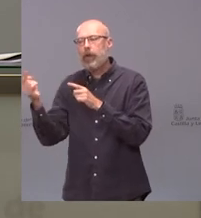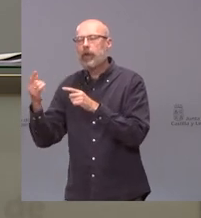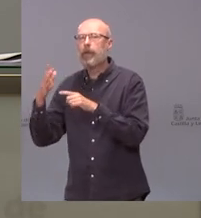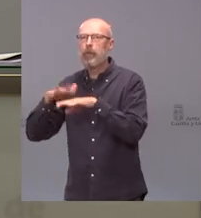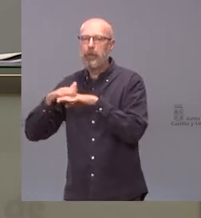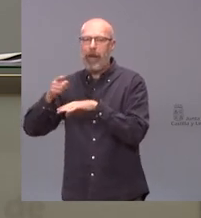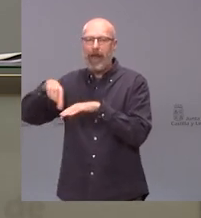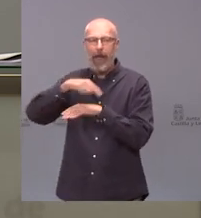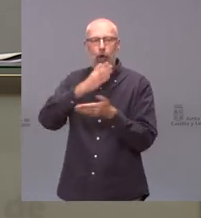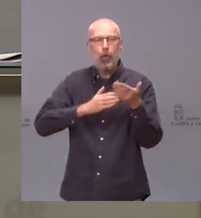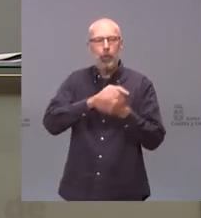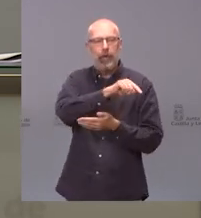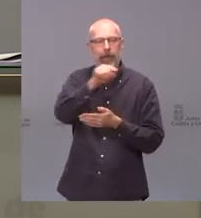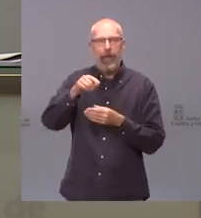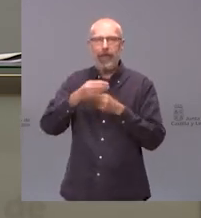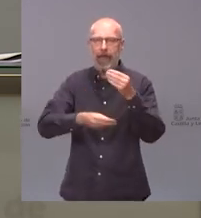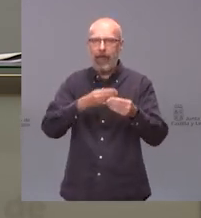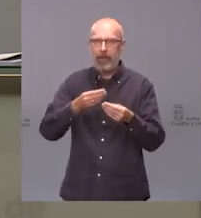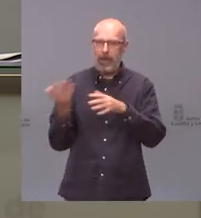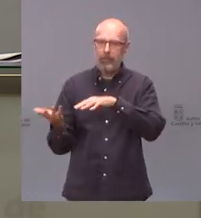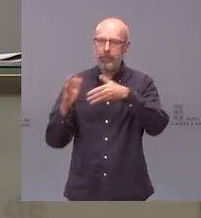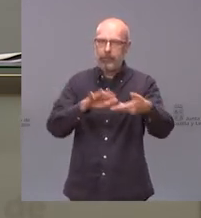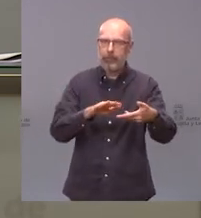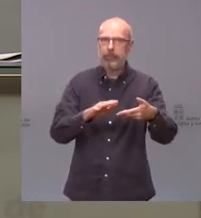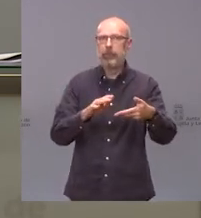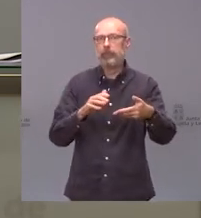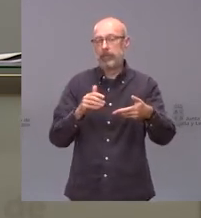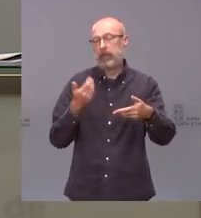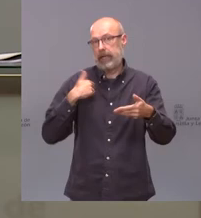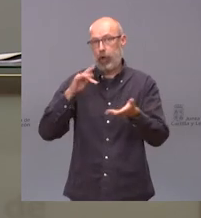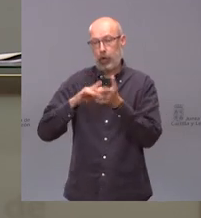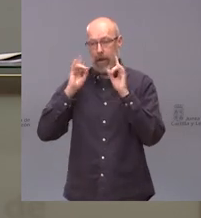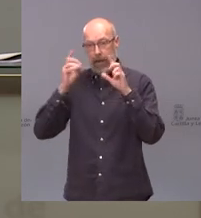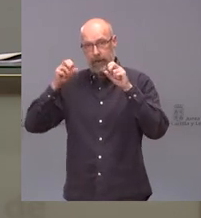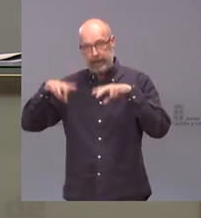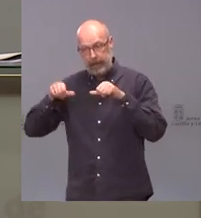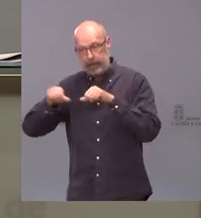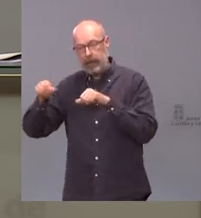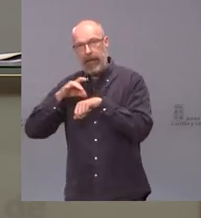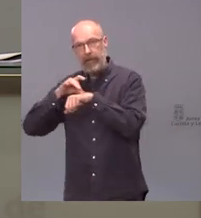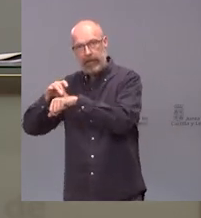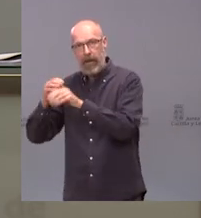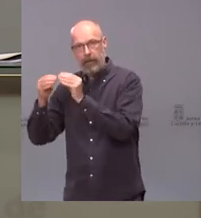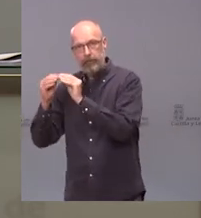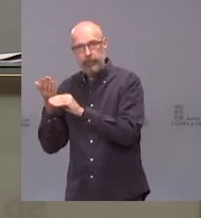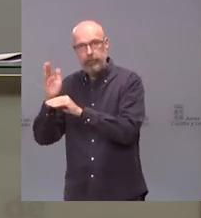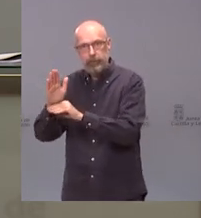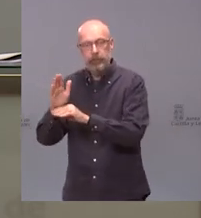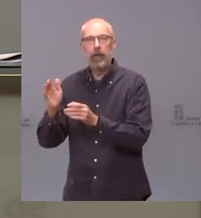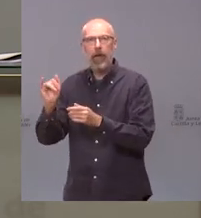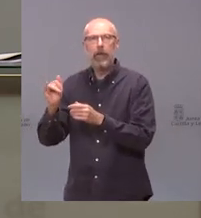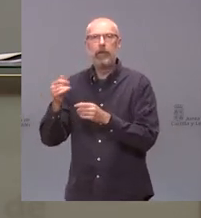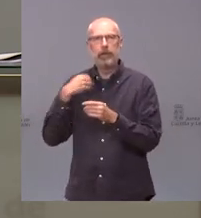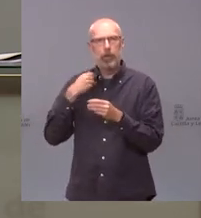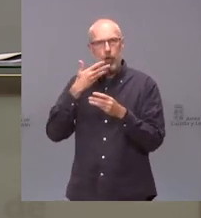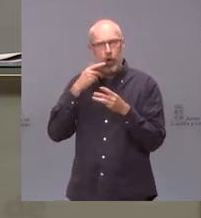autónomas una vez que no haya estado de alarma no sé si ustedes tienen conocimiento de la misma cómo lo valoran y si consideran que